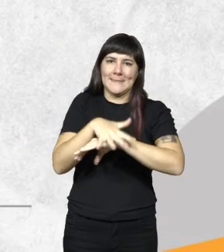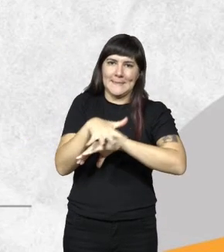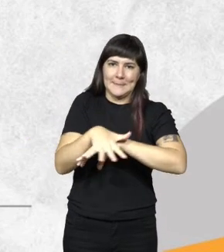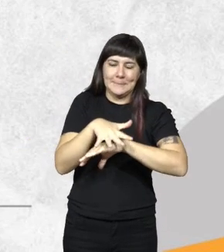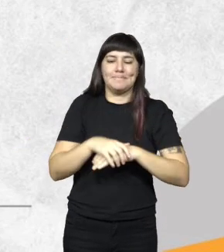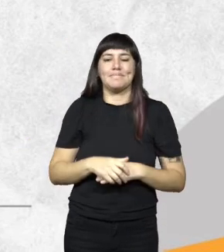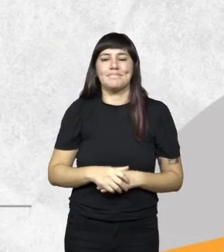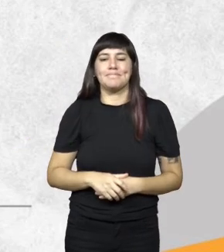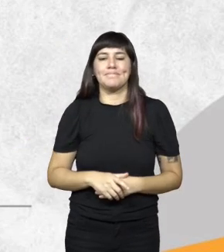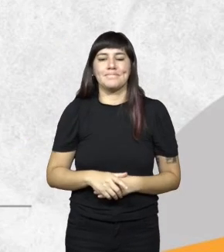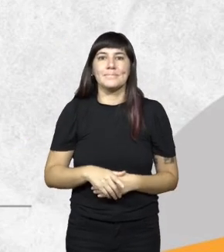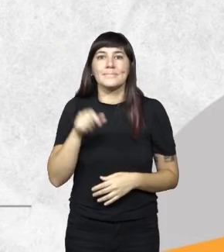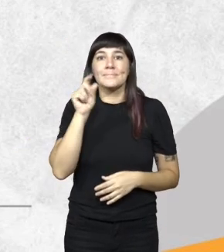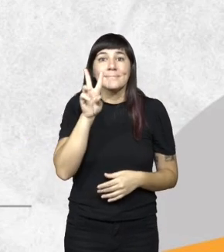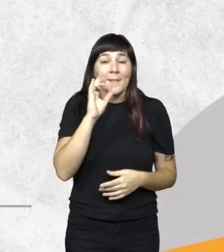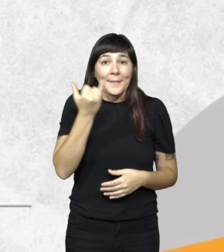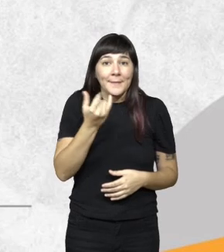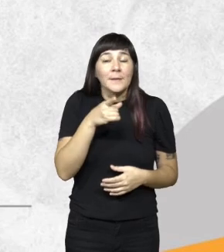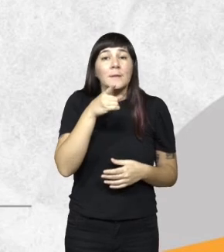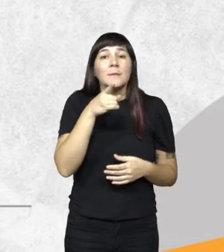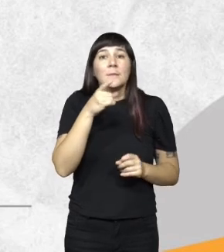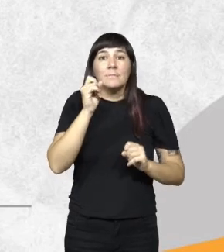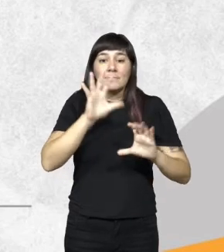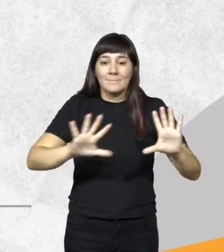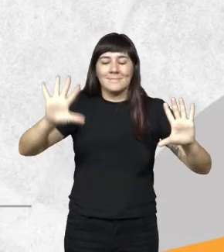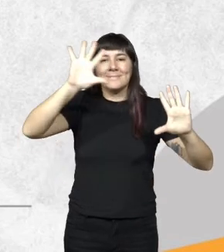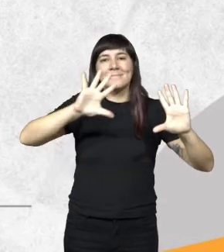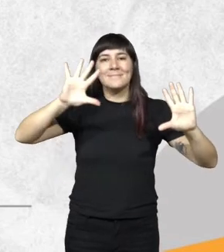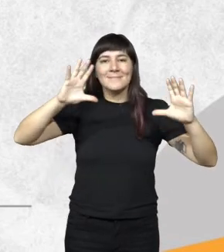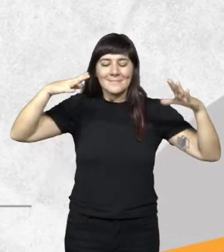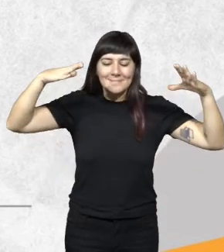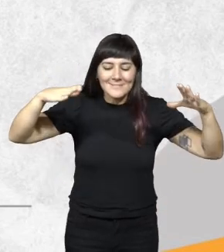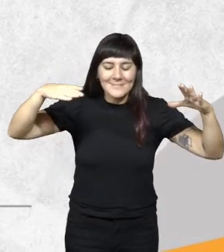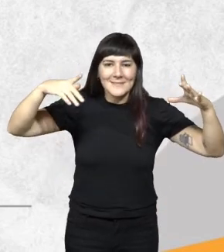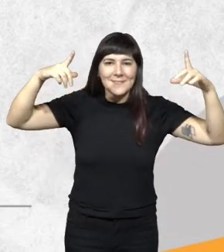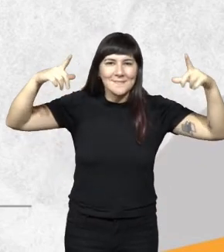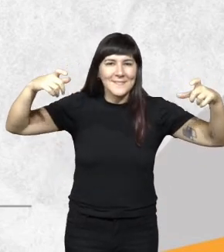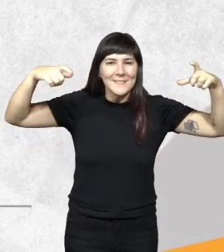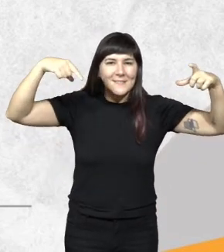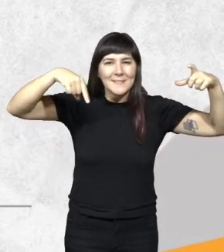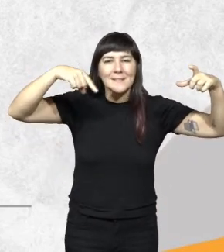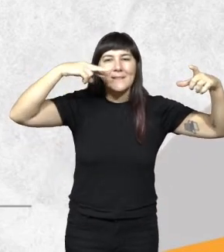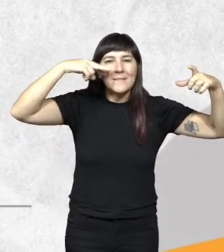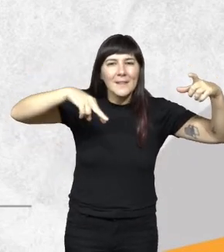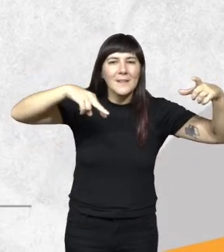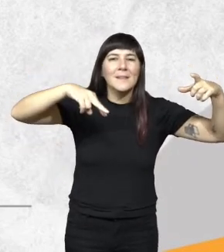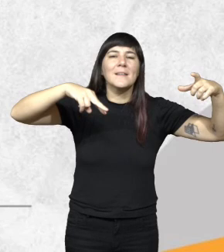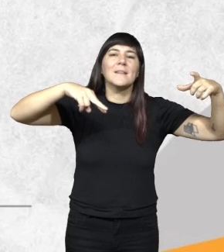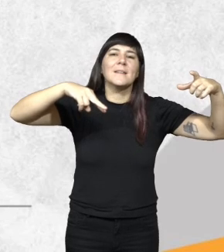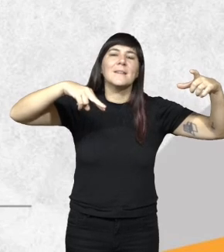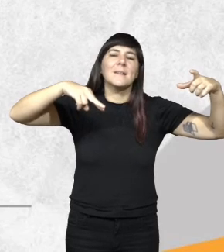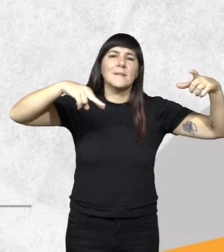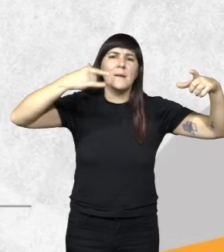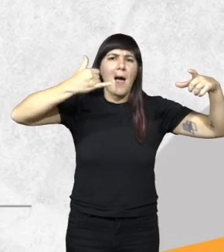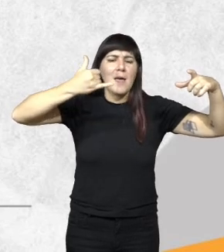bueno ahí podemos ahí tenemos una imagen satelital donde podemos apreciar con